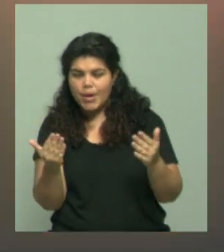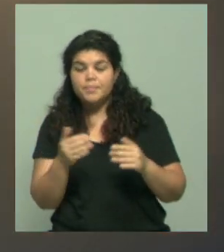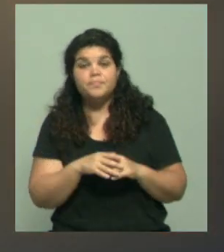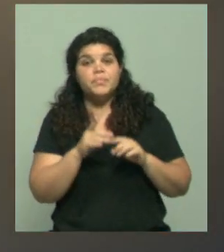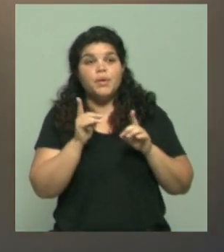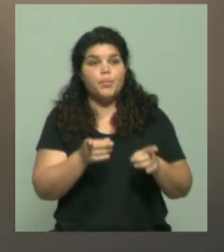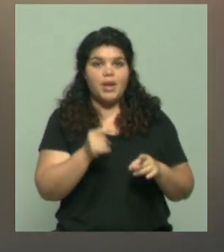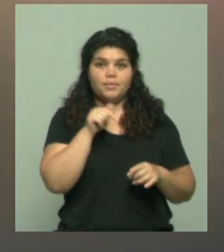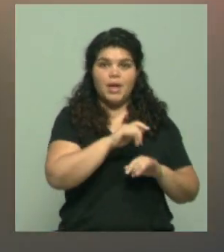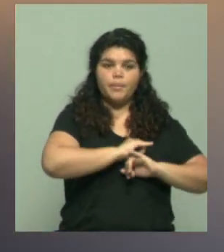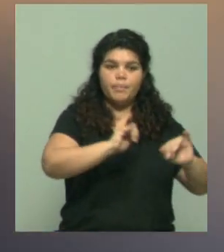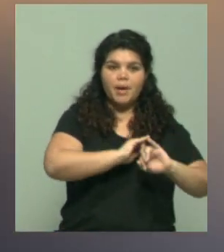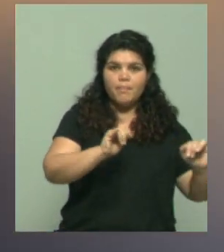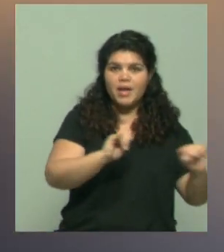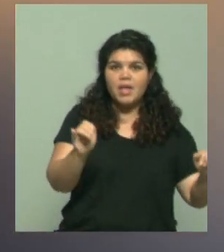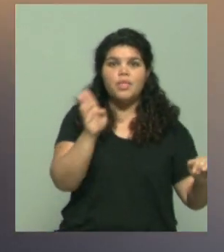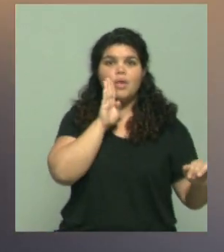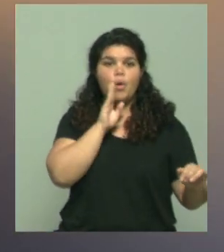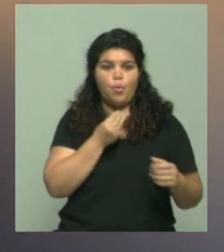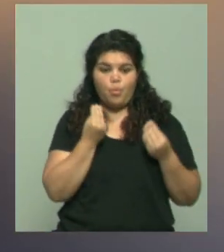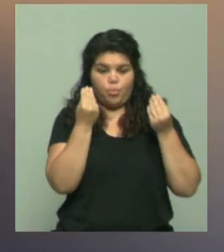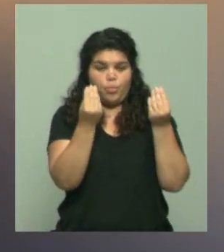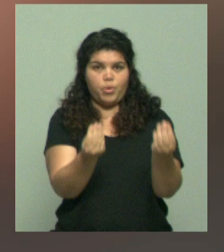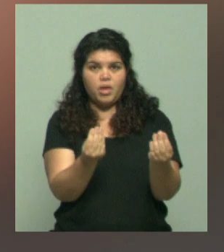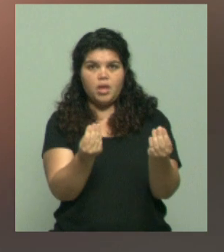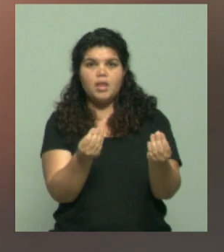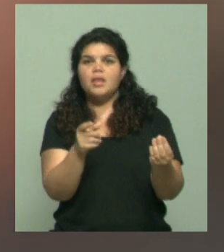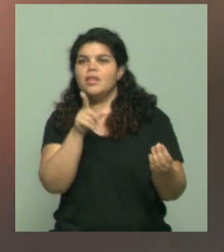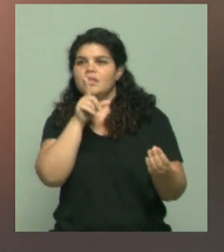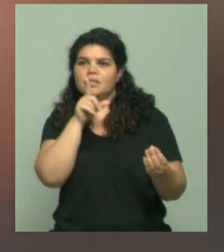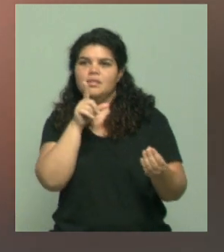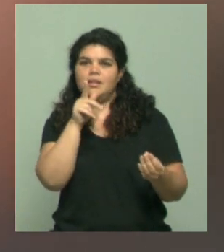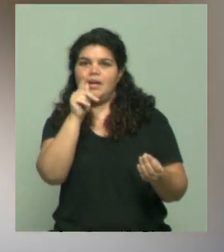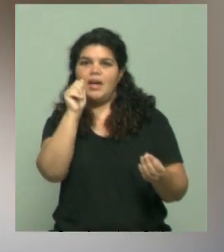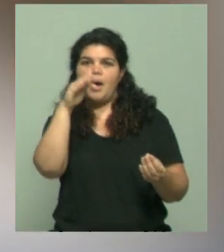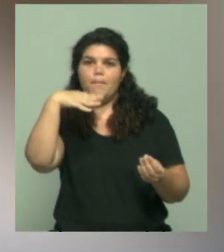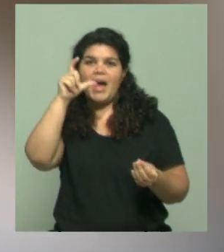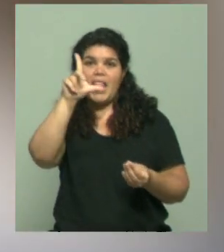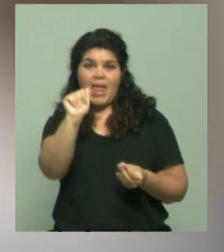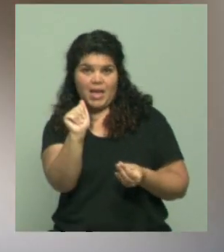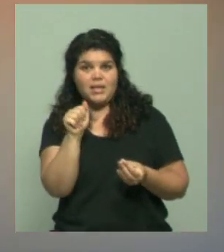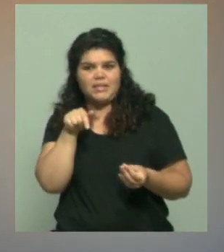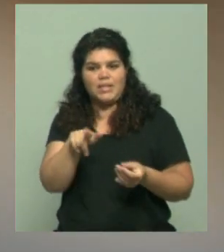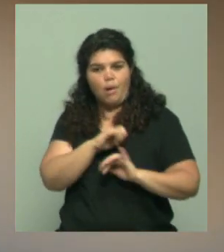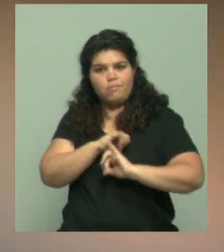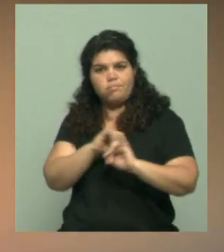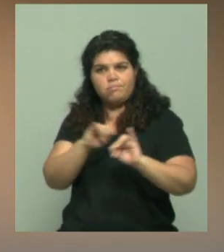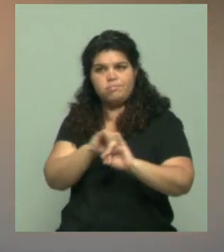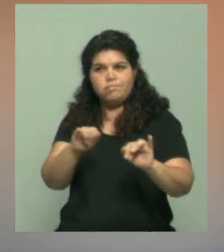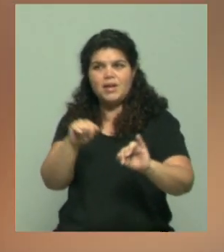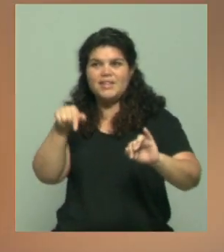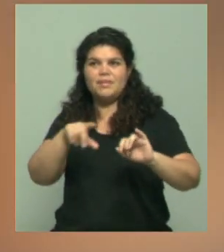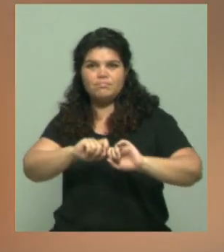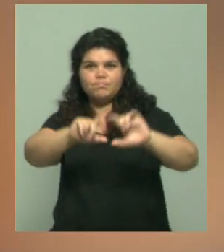todo Kamala Harris, de buscar gente influyente. Ahí estamos viendo incluso en este momento repasando esta especie de MIT que